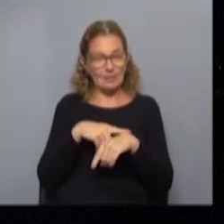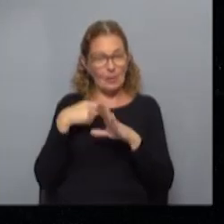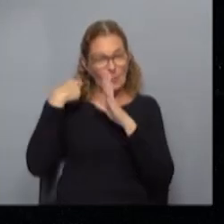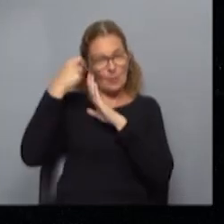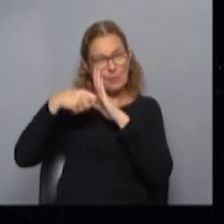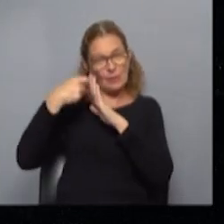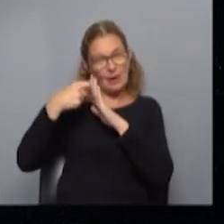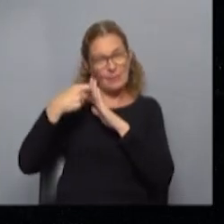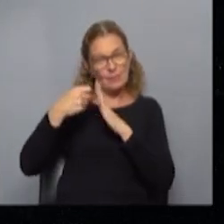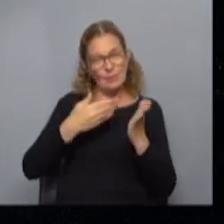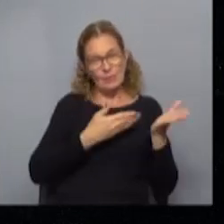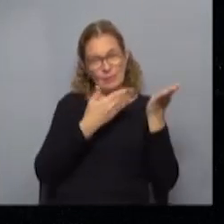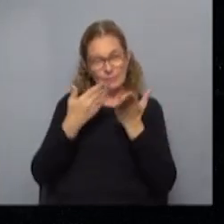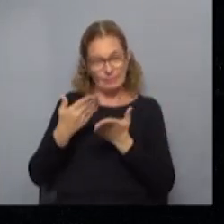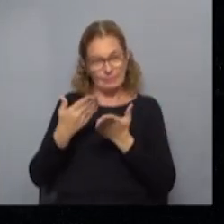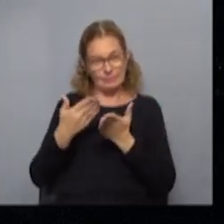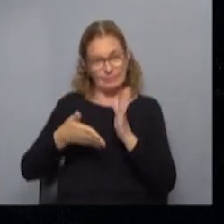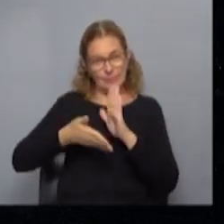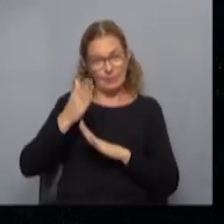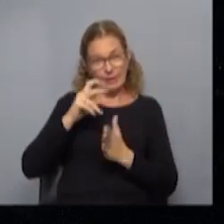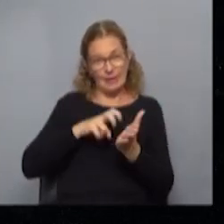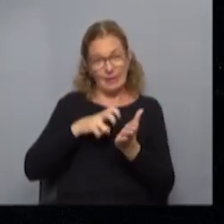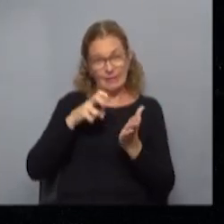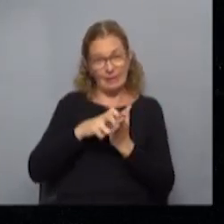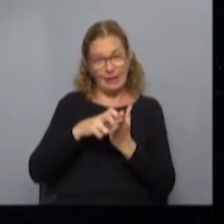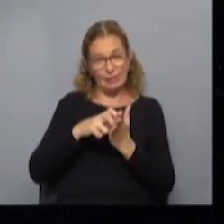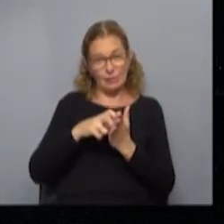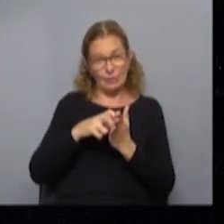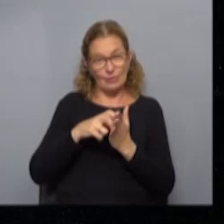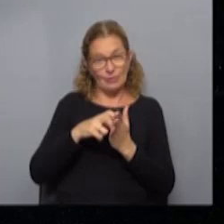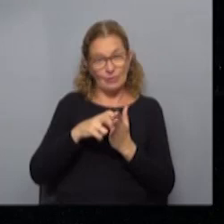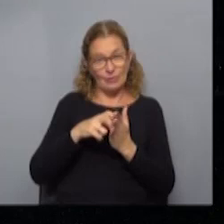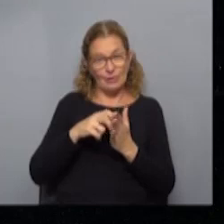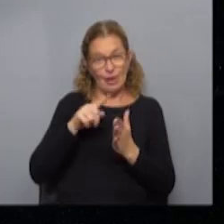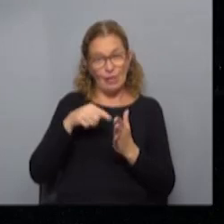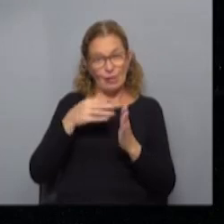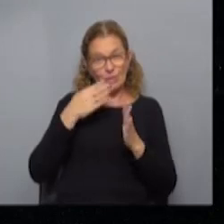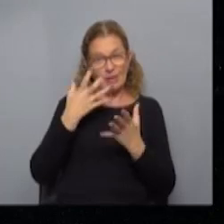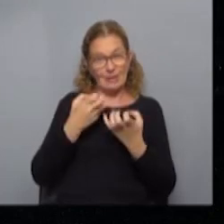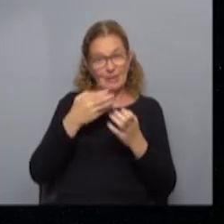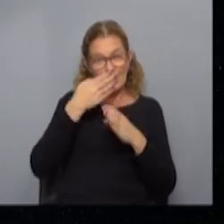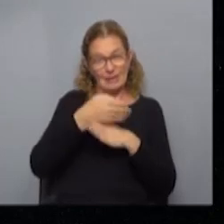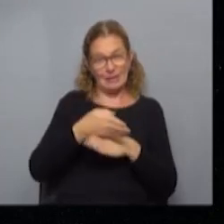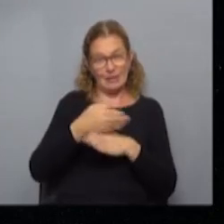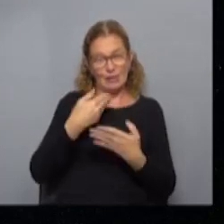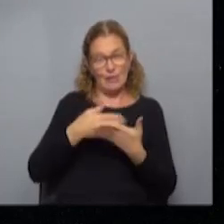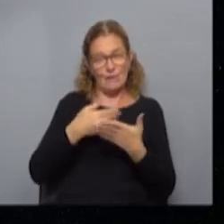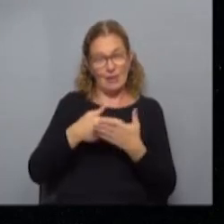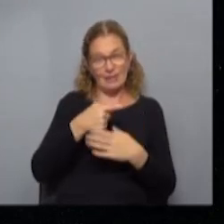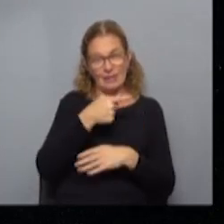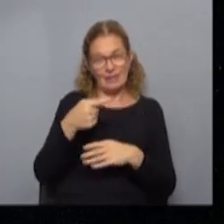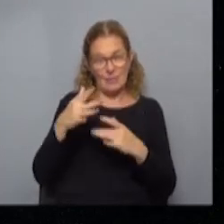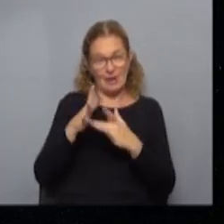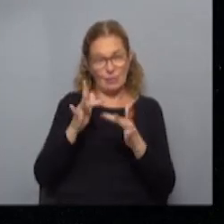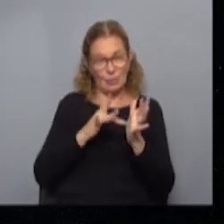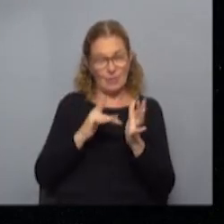la letra chica y queda hecha la invitación entonces para ir a salto quienes todavía no tengan quizás un destino definido para lo que resta de esta semana de turismo